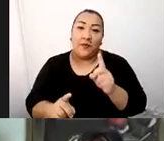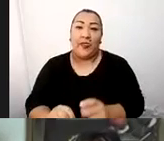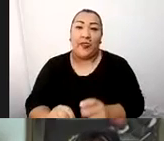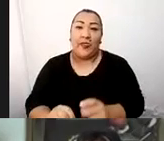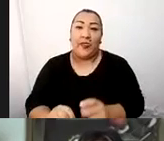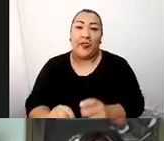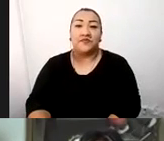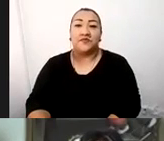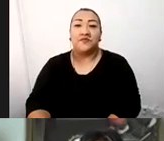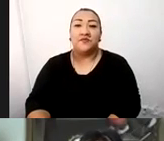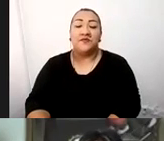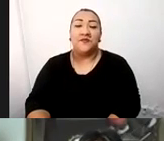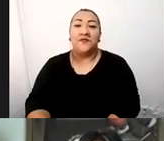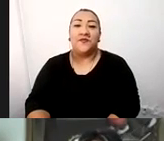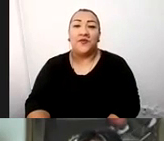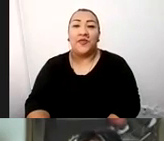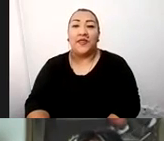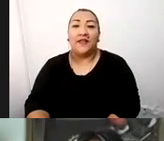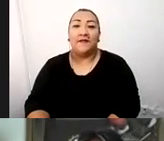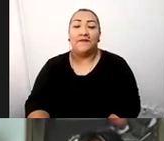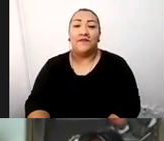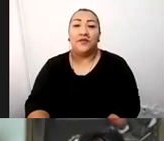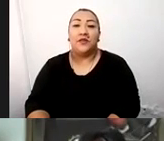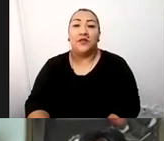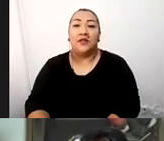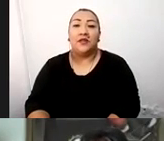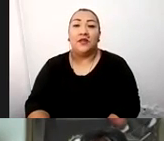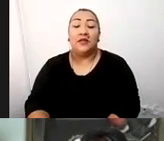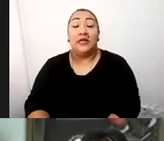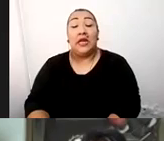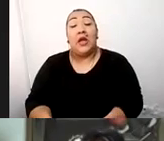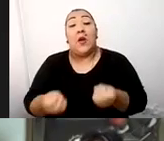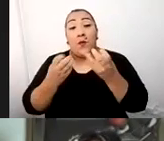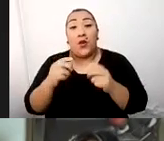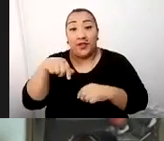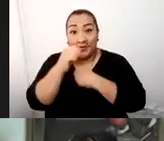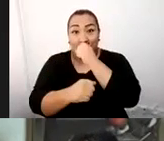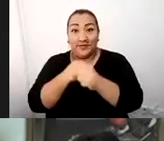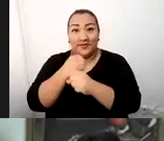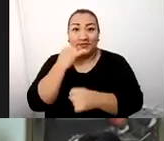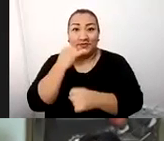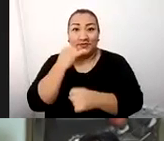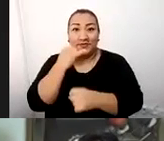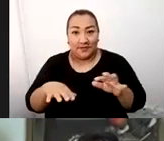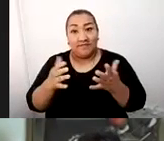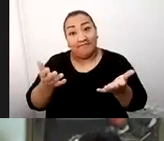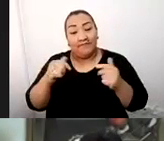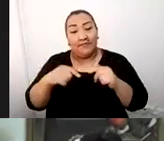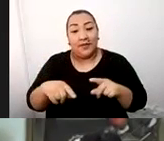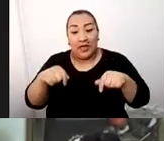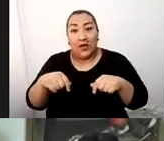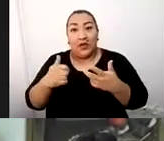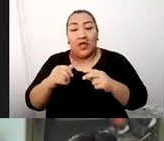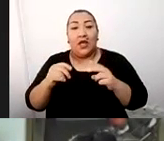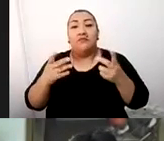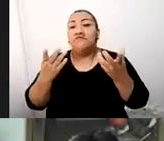Y ya casi por el cierre, estamos por terminar. Este año terminaremos nuestra plataforma virtual